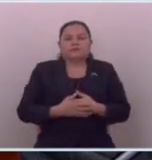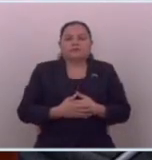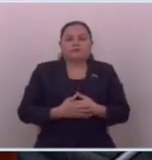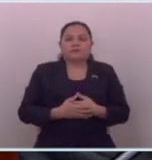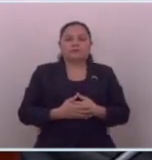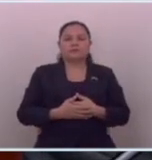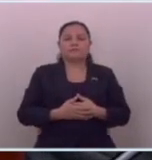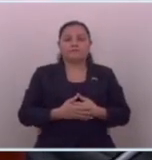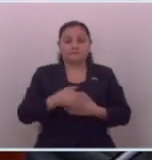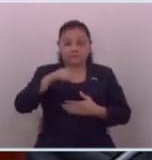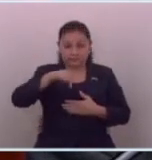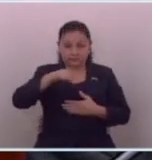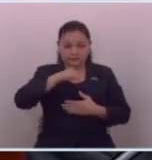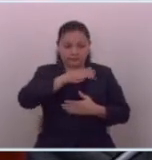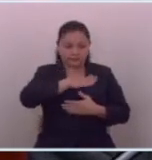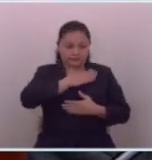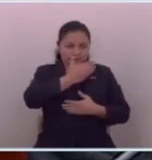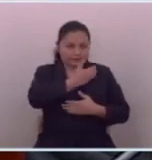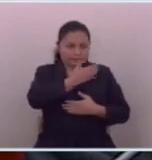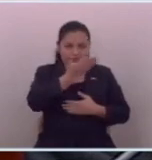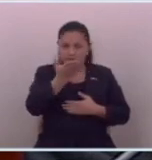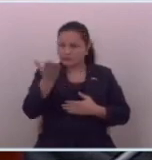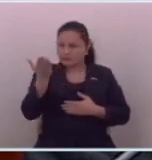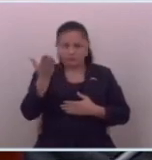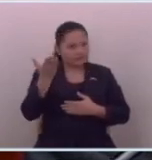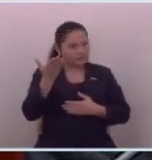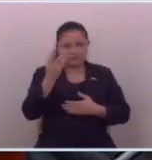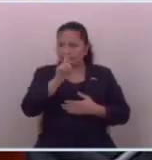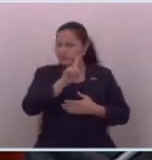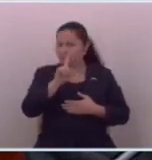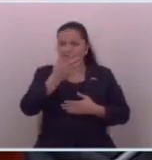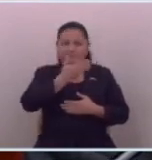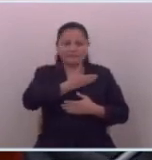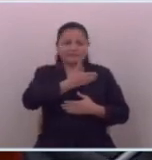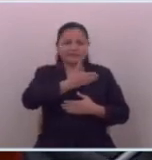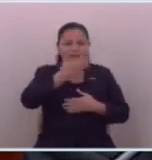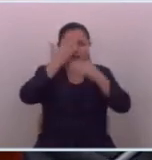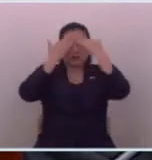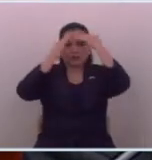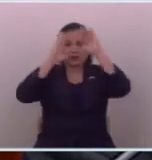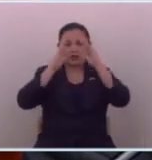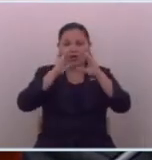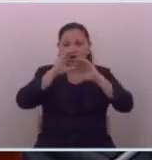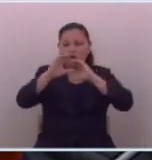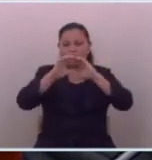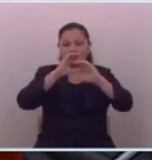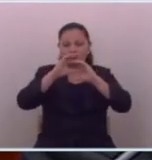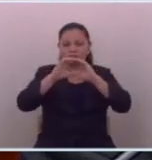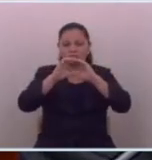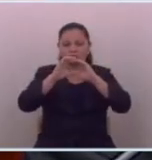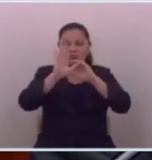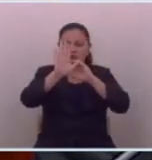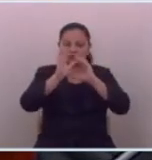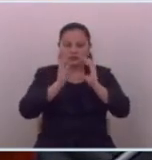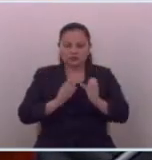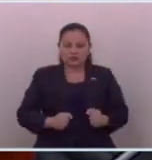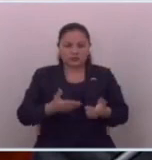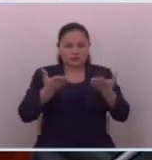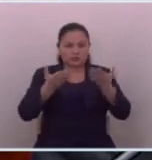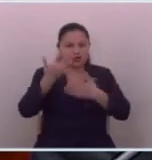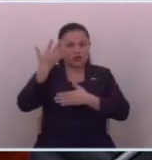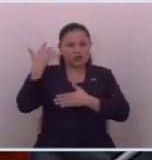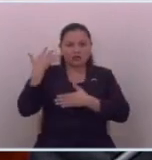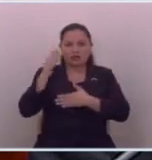culpa nuestra no es que ustedes no hayan conocido cómo comunicar lo que sus gobiernos hicieron